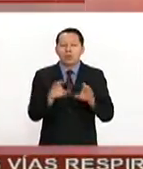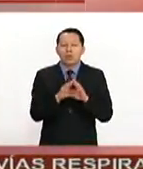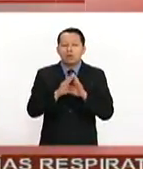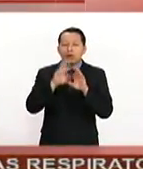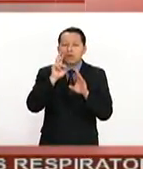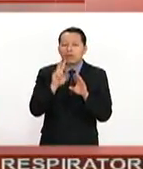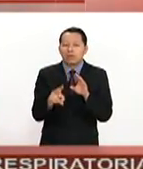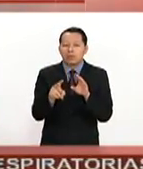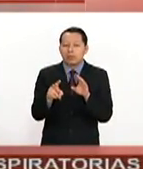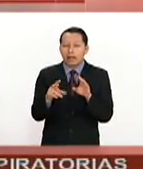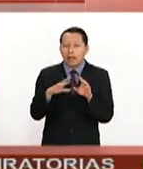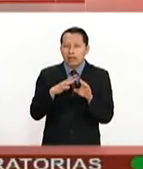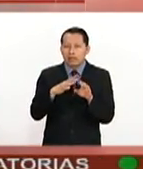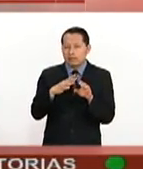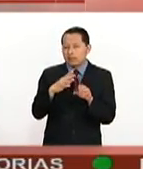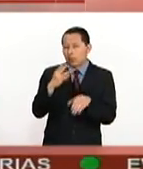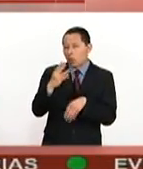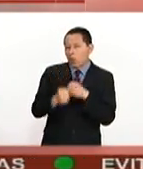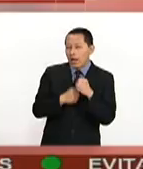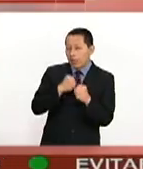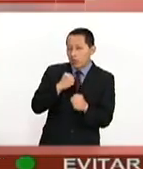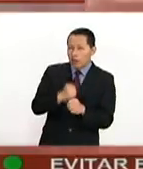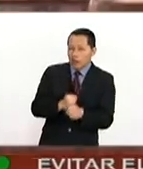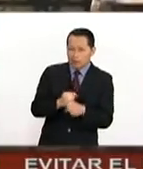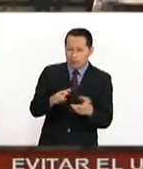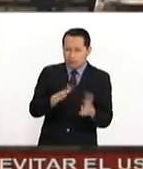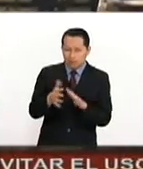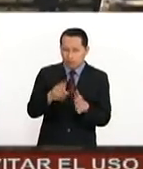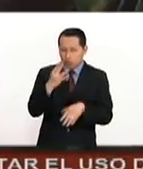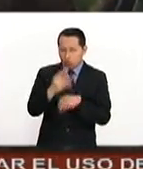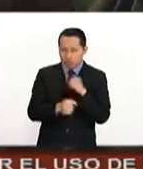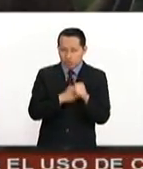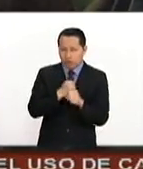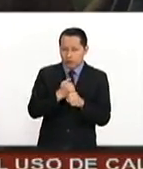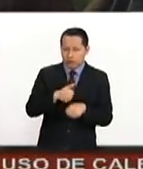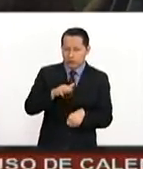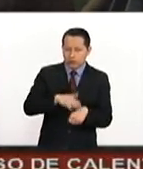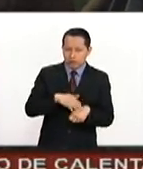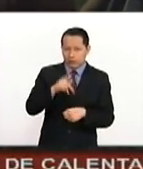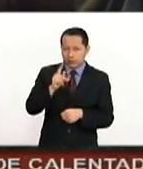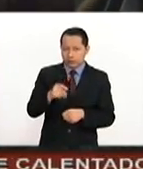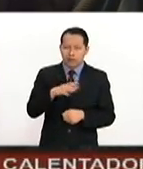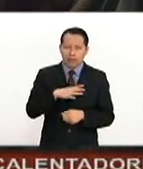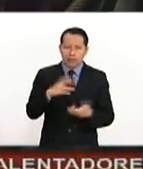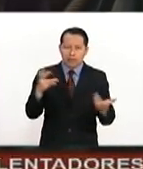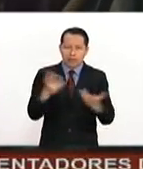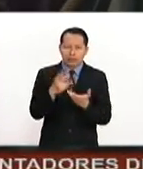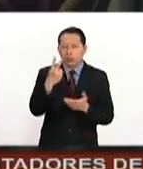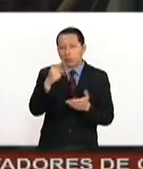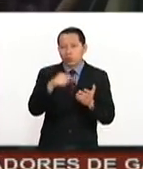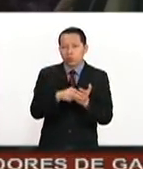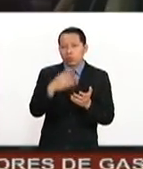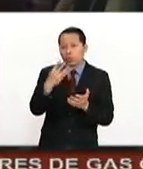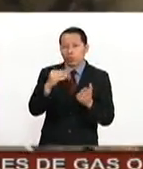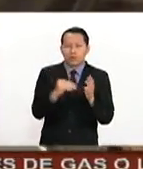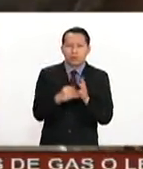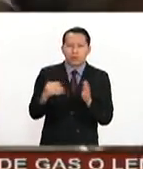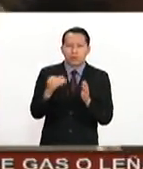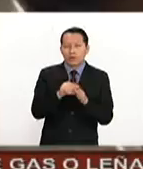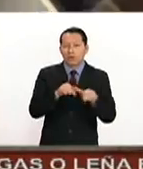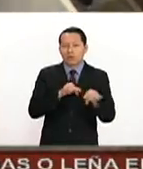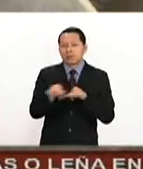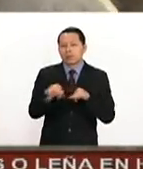en estos poco cuatro más de años, cuatro años de administración, se han generado 2.4 millones de